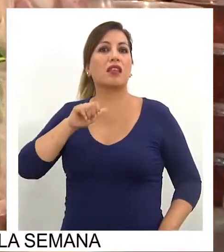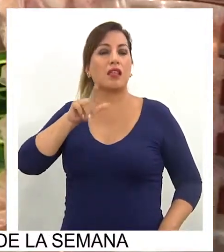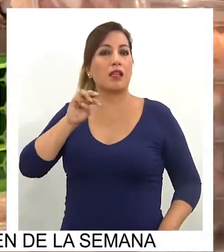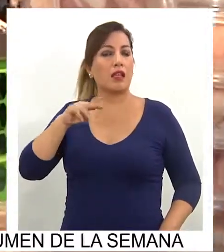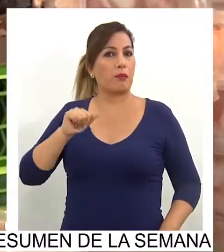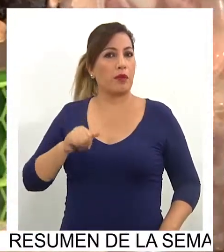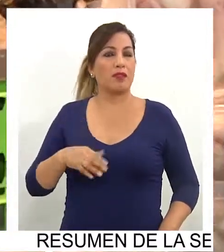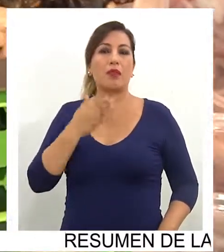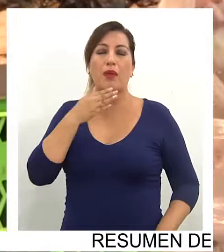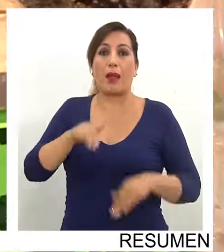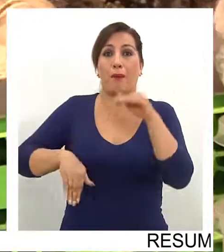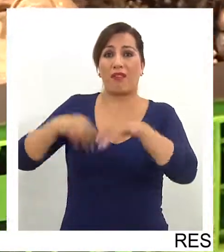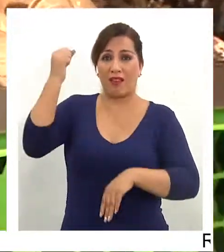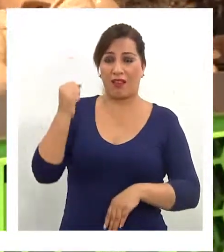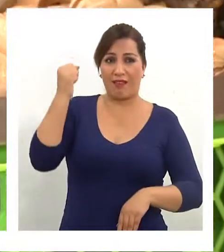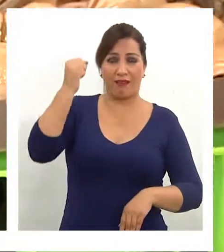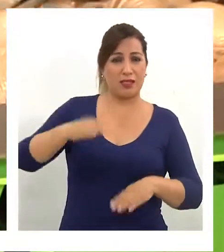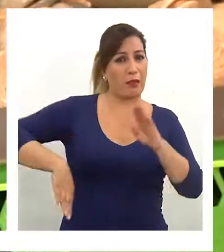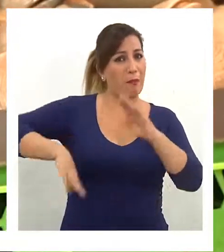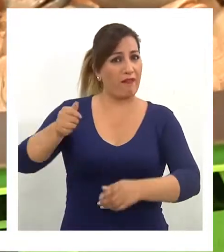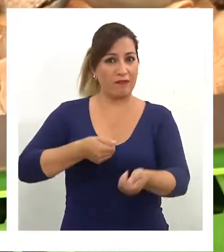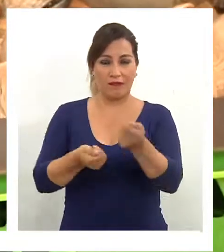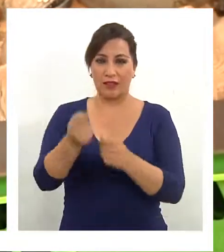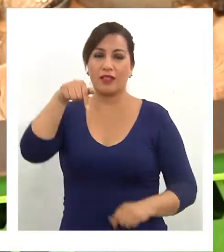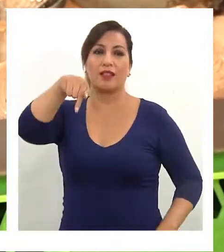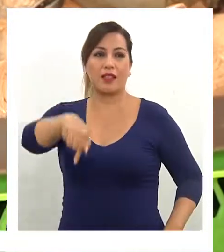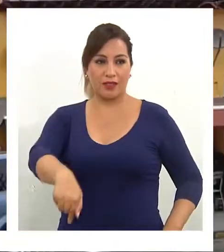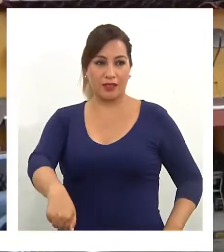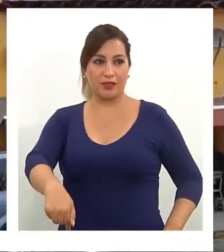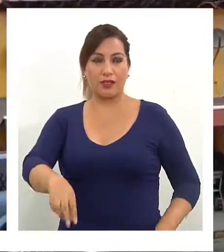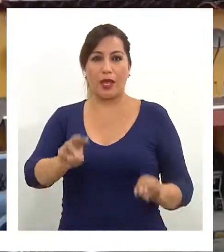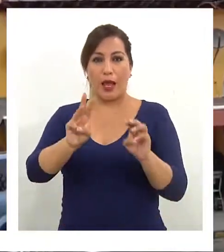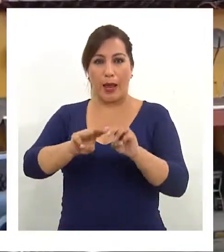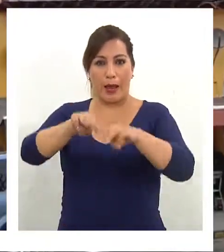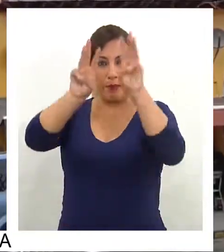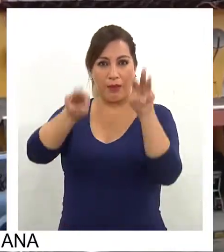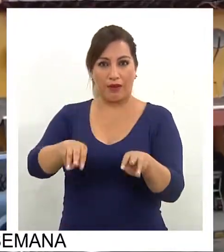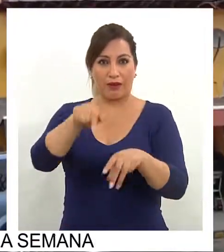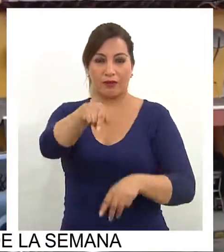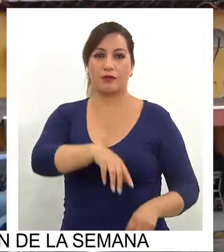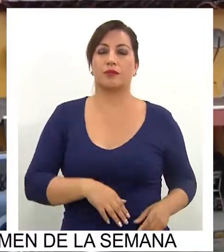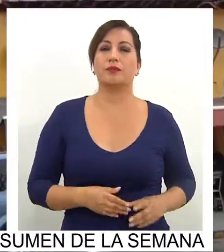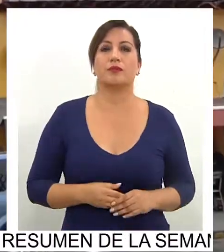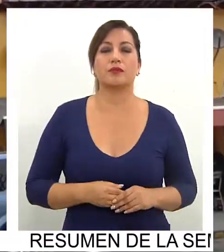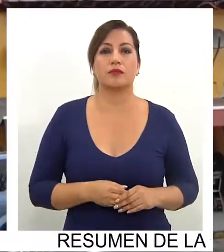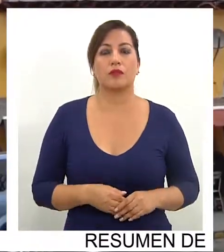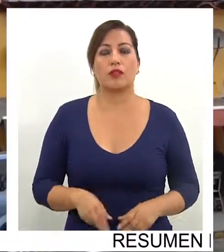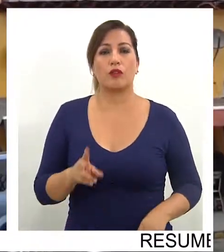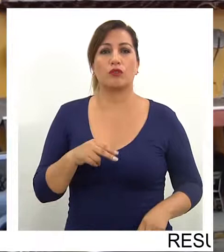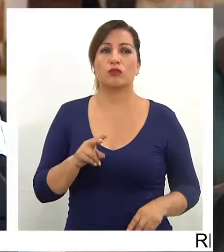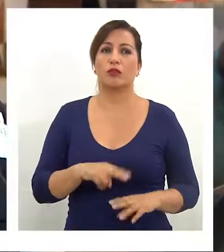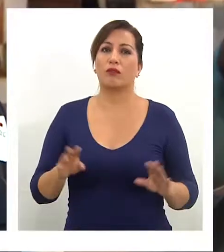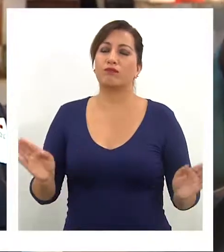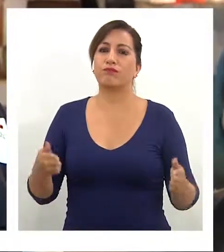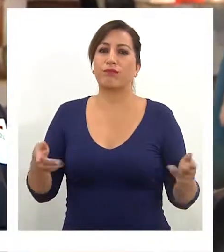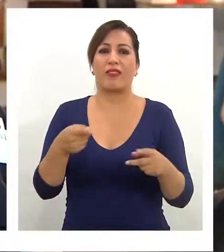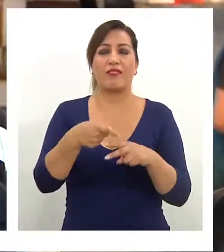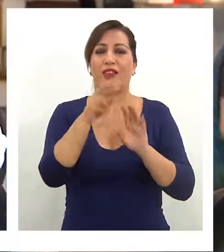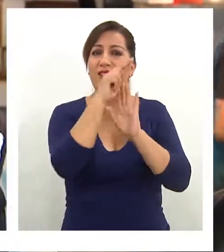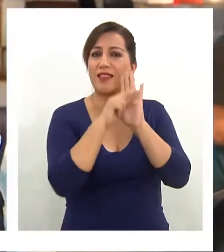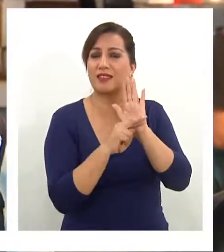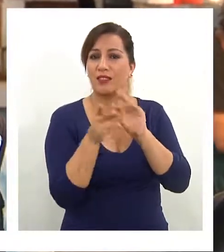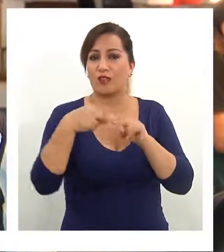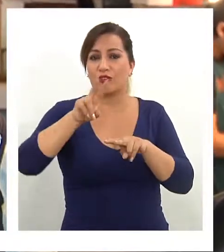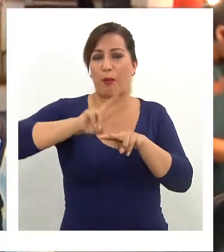productos del mar. El centro de mayor venta de estos productos es el Mercado Centenario. Fomentando lo que son distintas